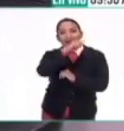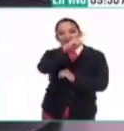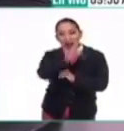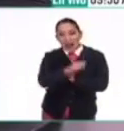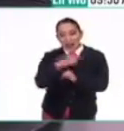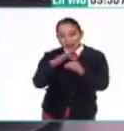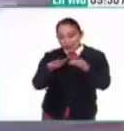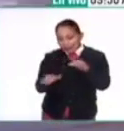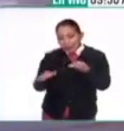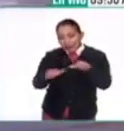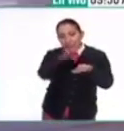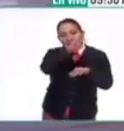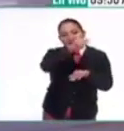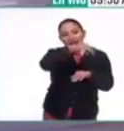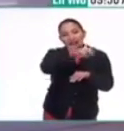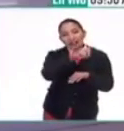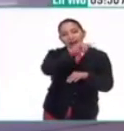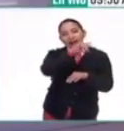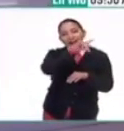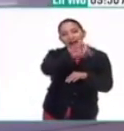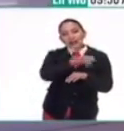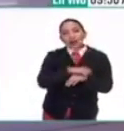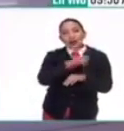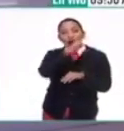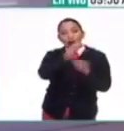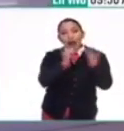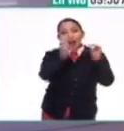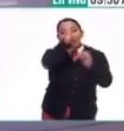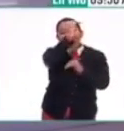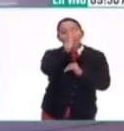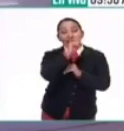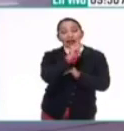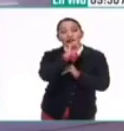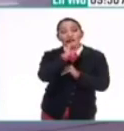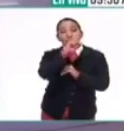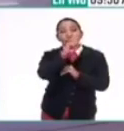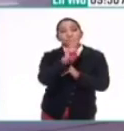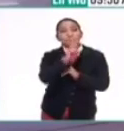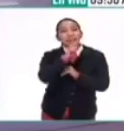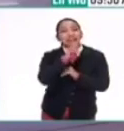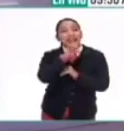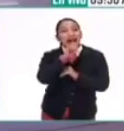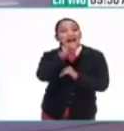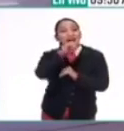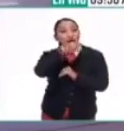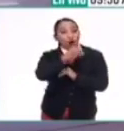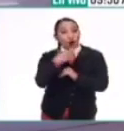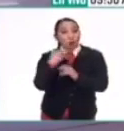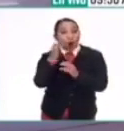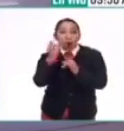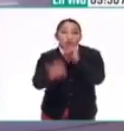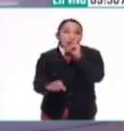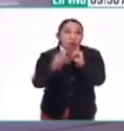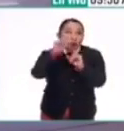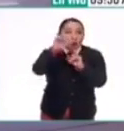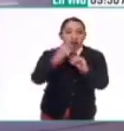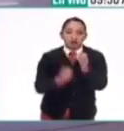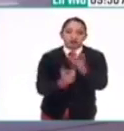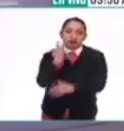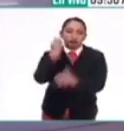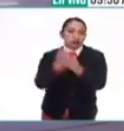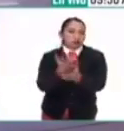baja. Luego Nexpayantla y luego Teopiscalco. No tenemos evidencia de la cumbre porque con tanta actividad,